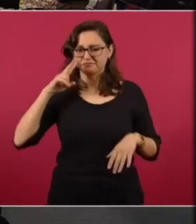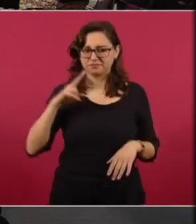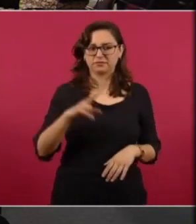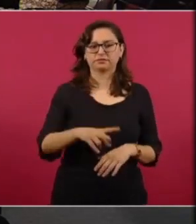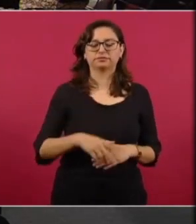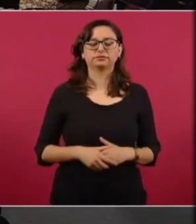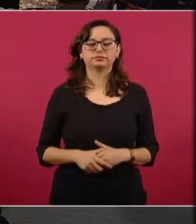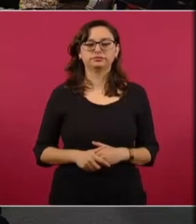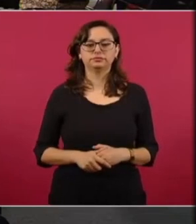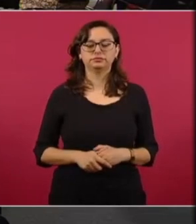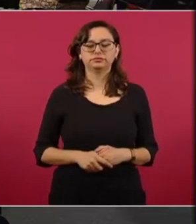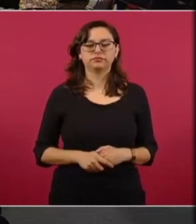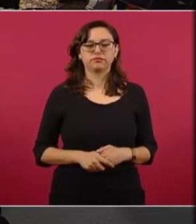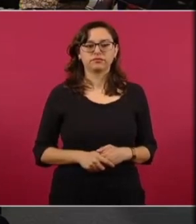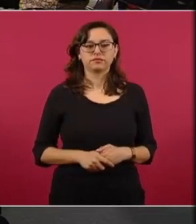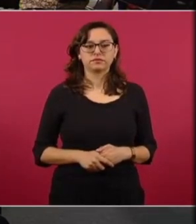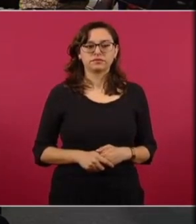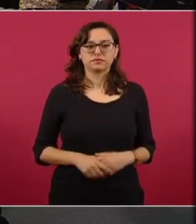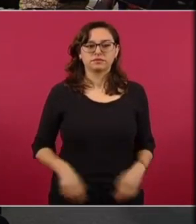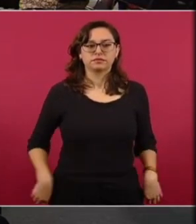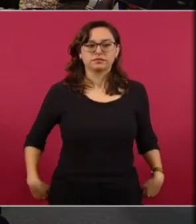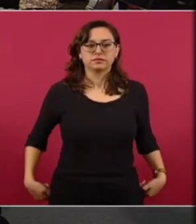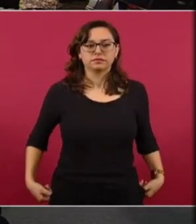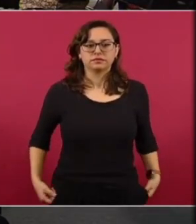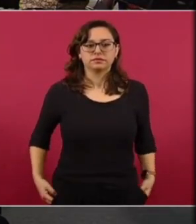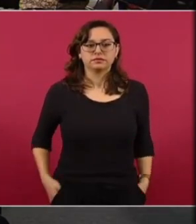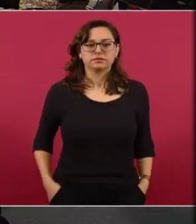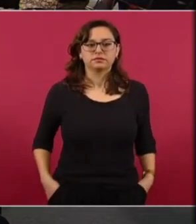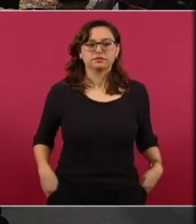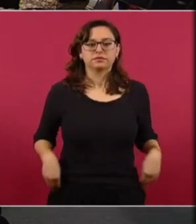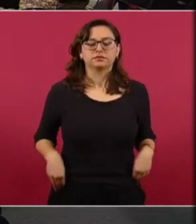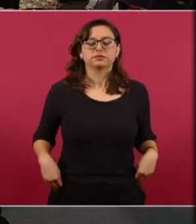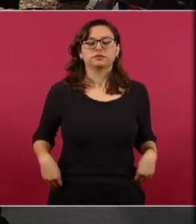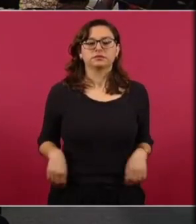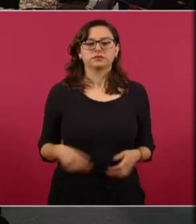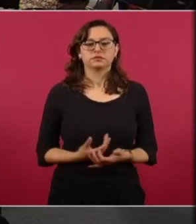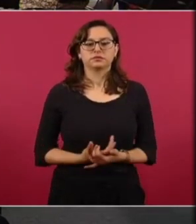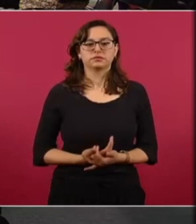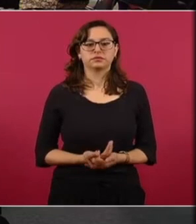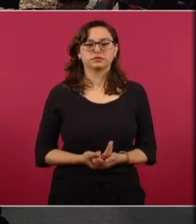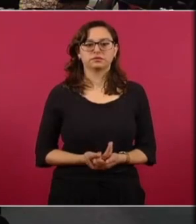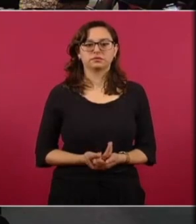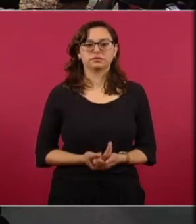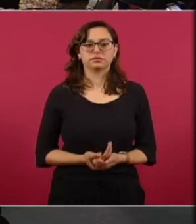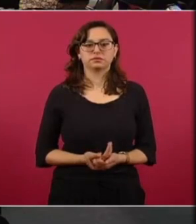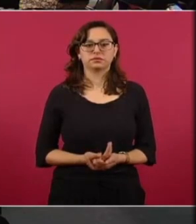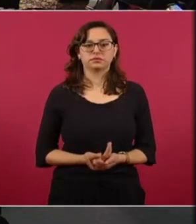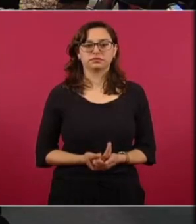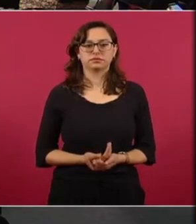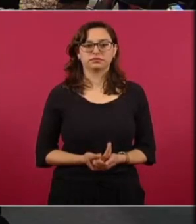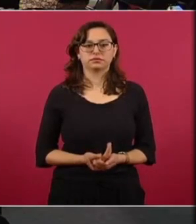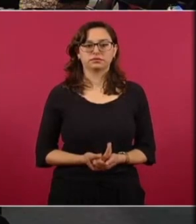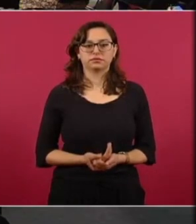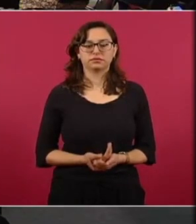ambiente utilizaban dinamita para detonarla y poder sacar piedra caliza los medios de